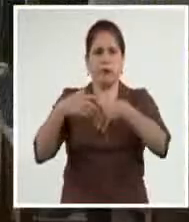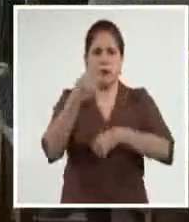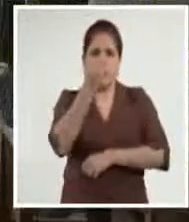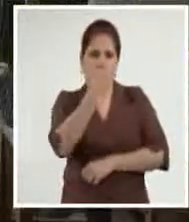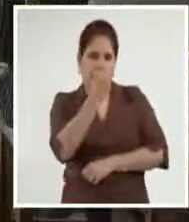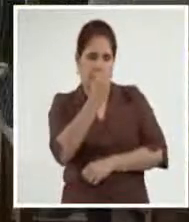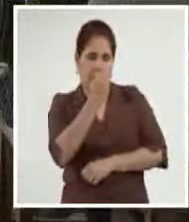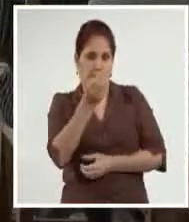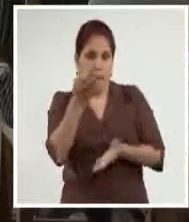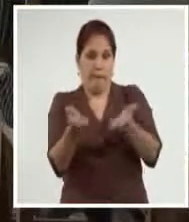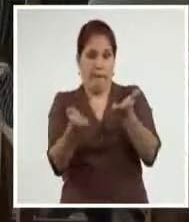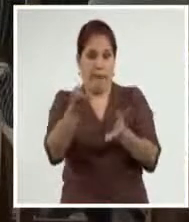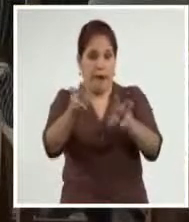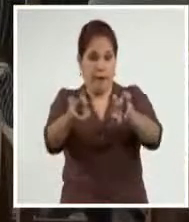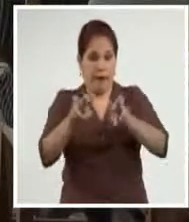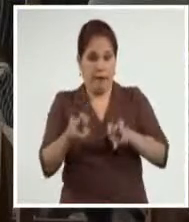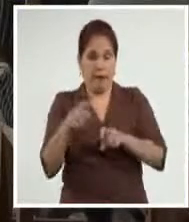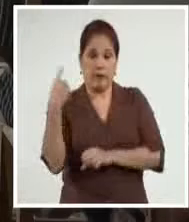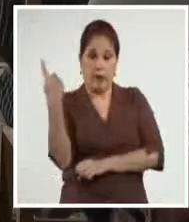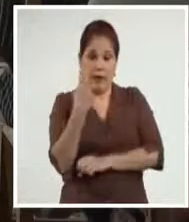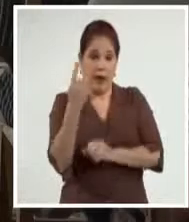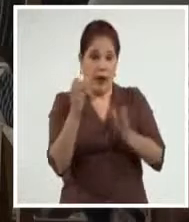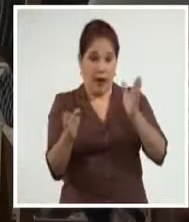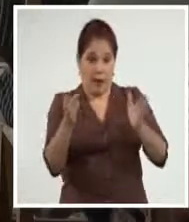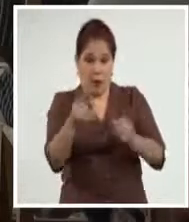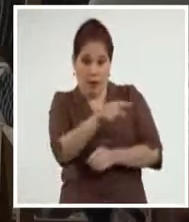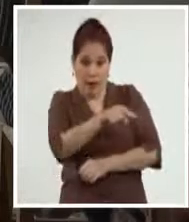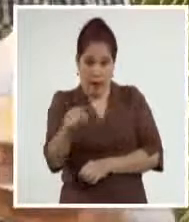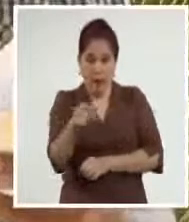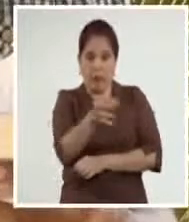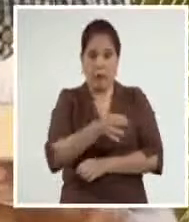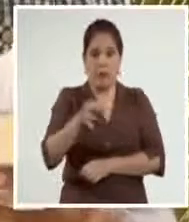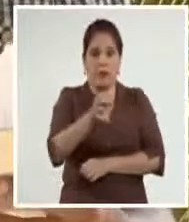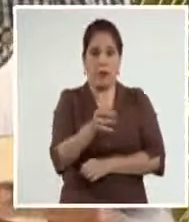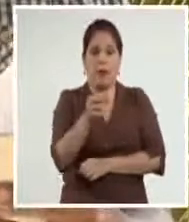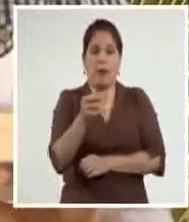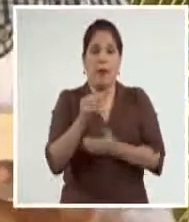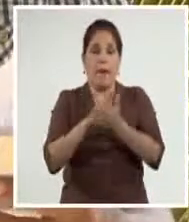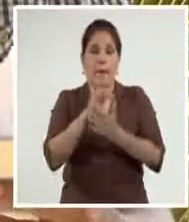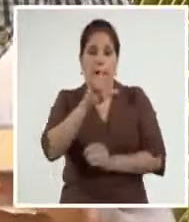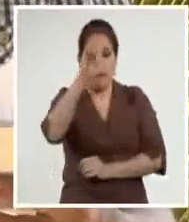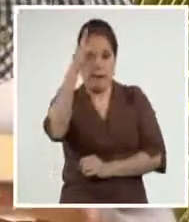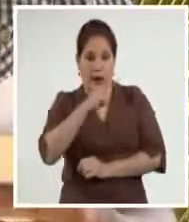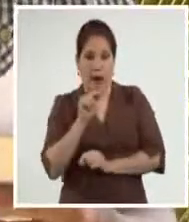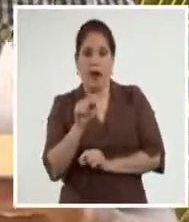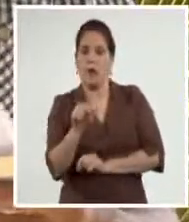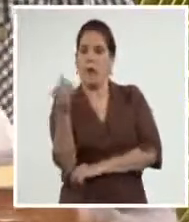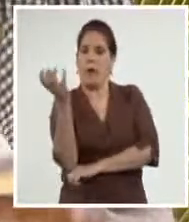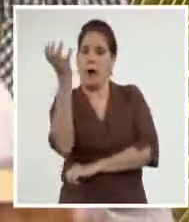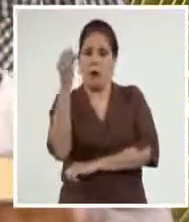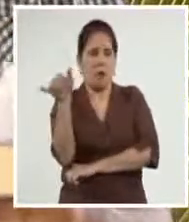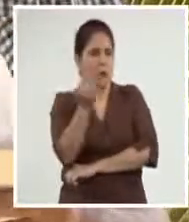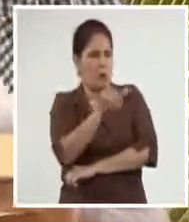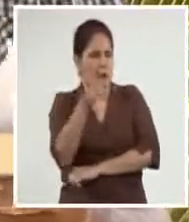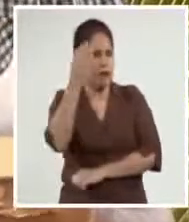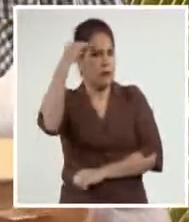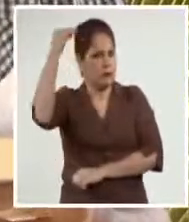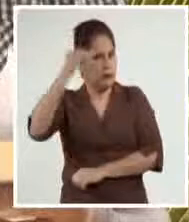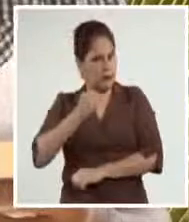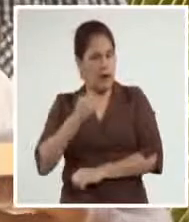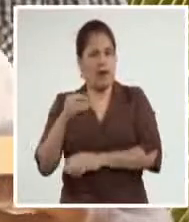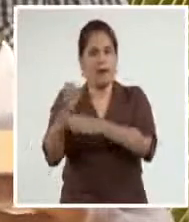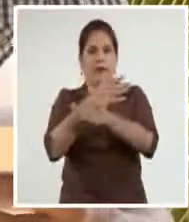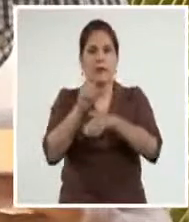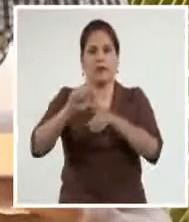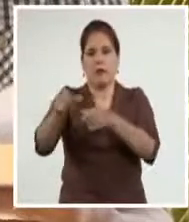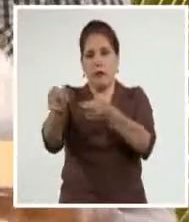En el balance anual de la CPA, Oscar Lucero Moya del municipio Mella también participó. Allí conoció sobre todo lo que hace el